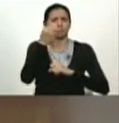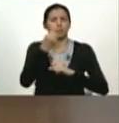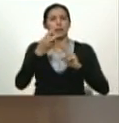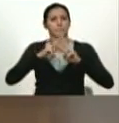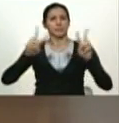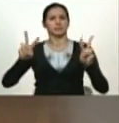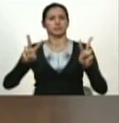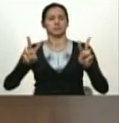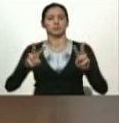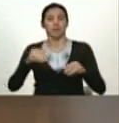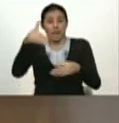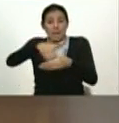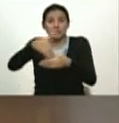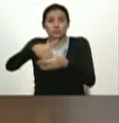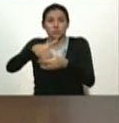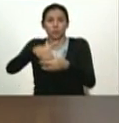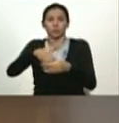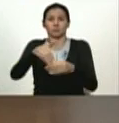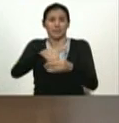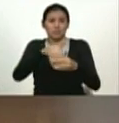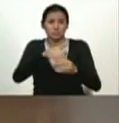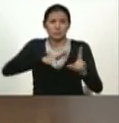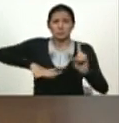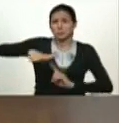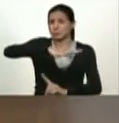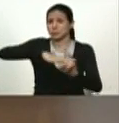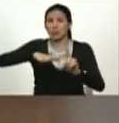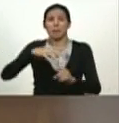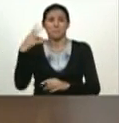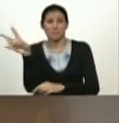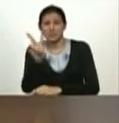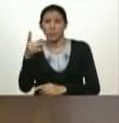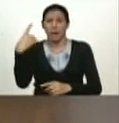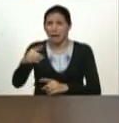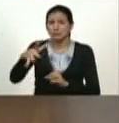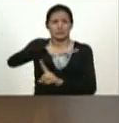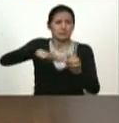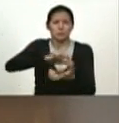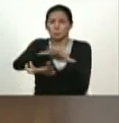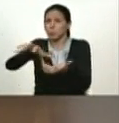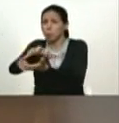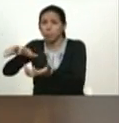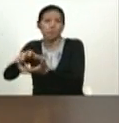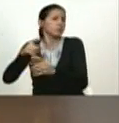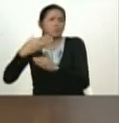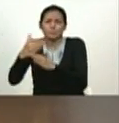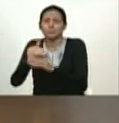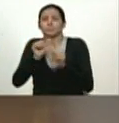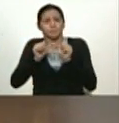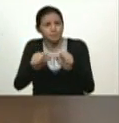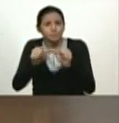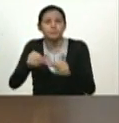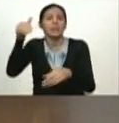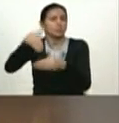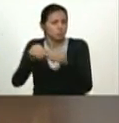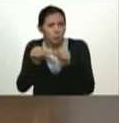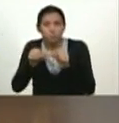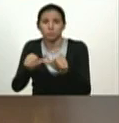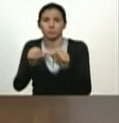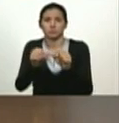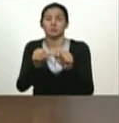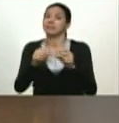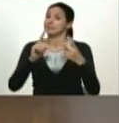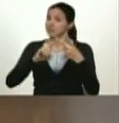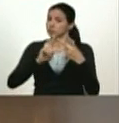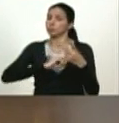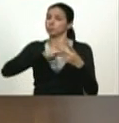Hacer elecciones en condiciones de conmoción nacional. La hicimos. Reconocer al segundo los resultados.